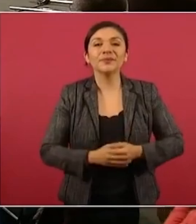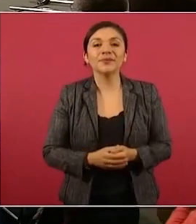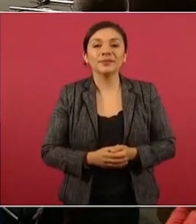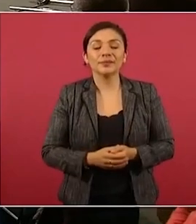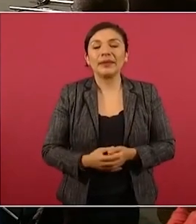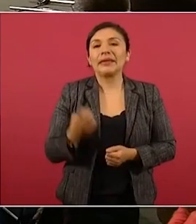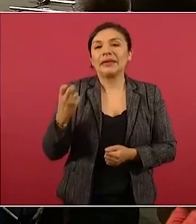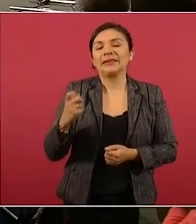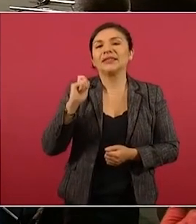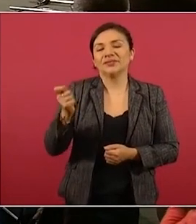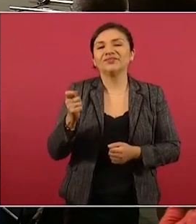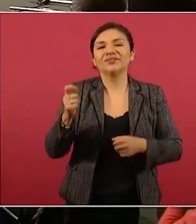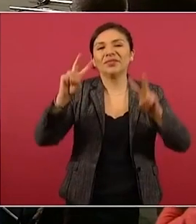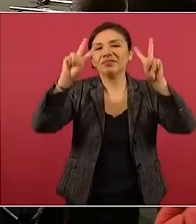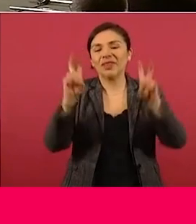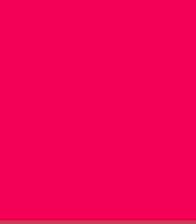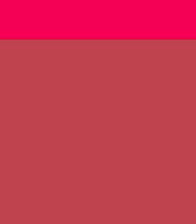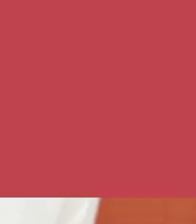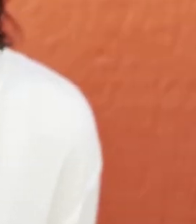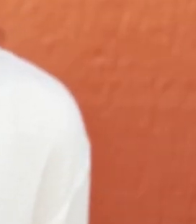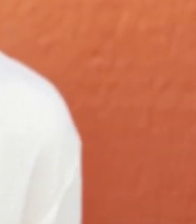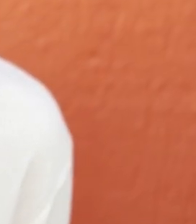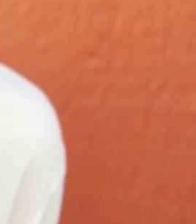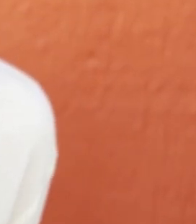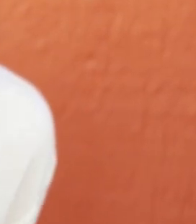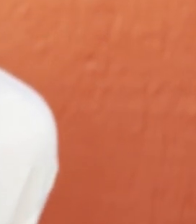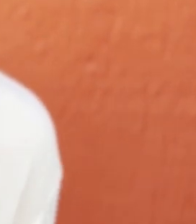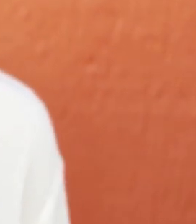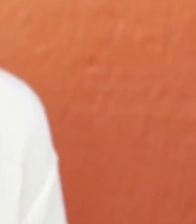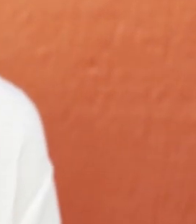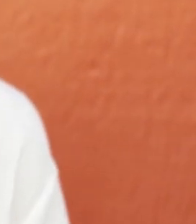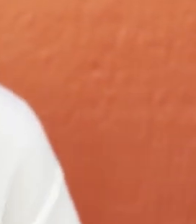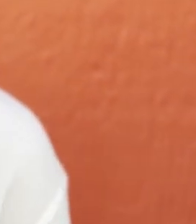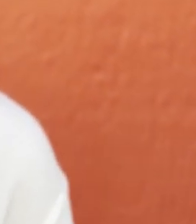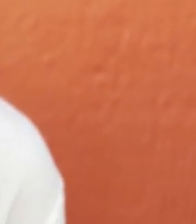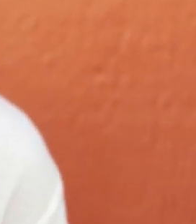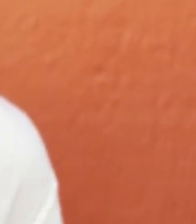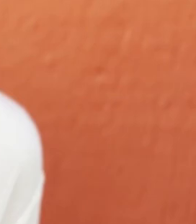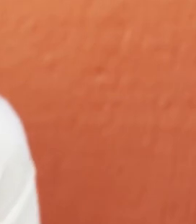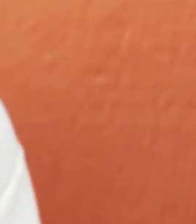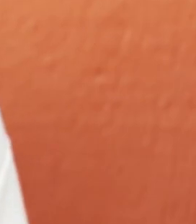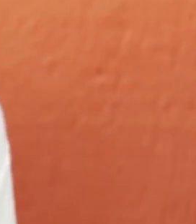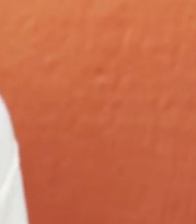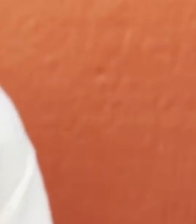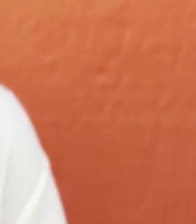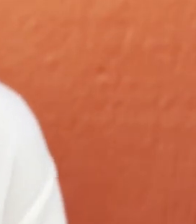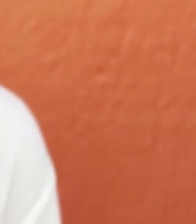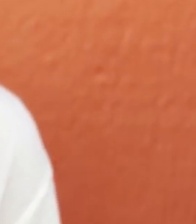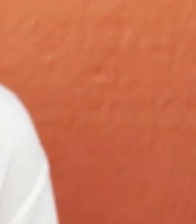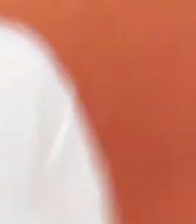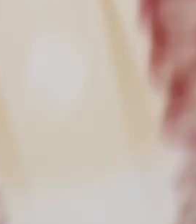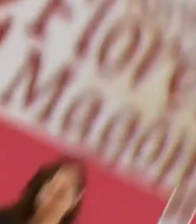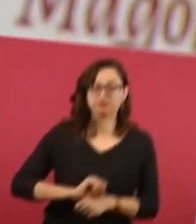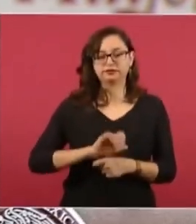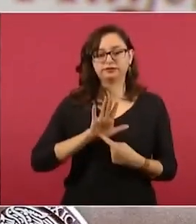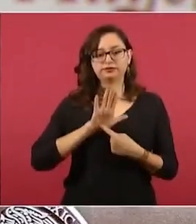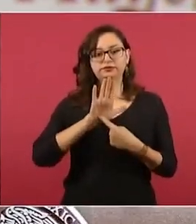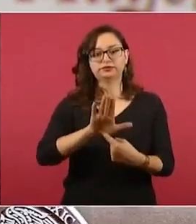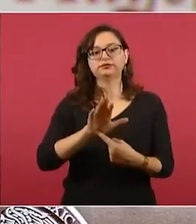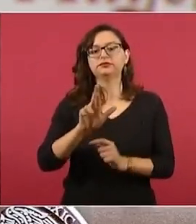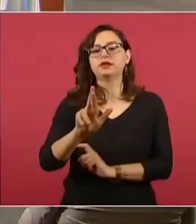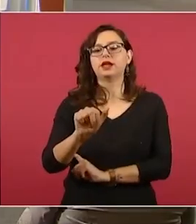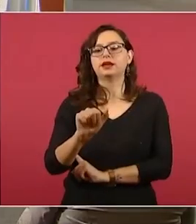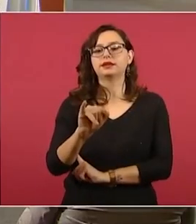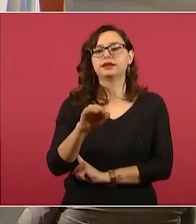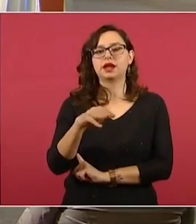Este es el Quién es quién en las mentiras de la semana. Y los invito a ver el resumen del Quién es quién en las mentiras de la semana. Raimundo